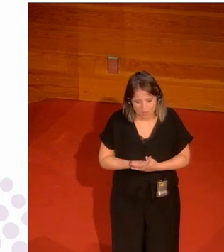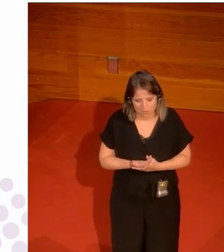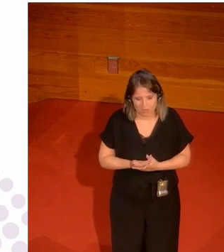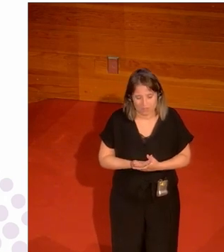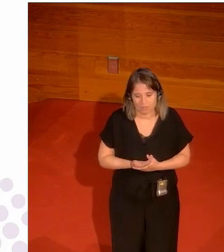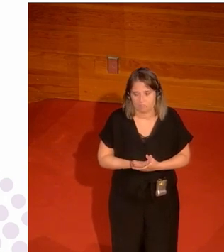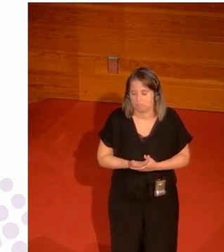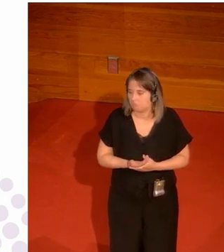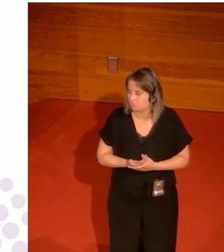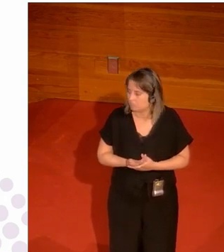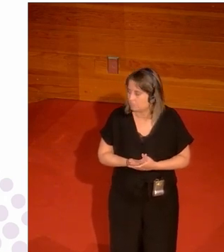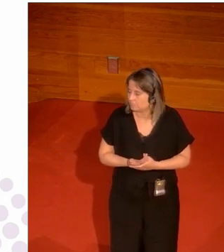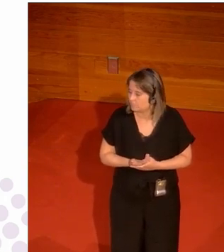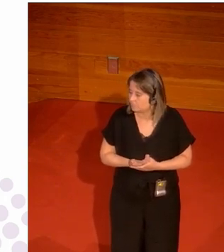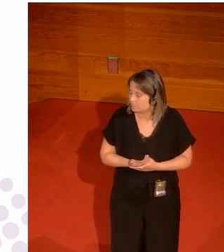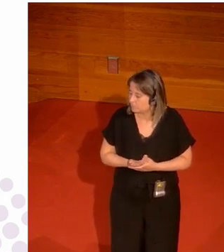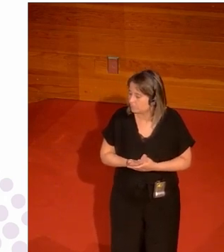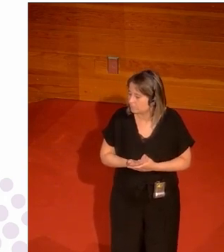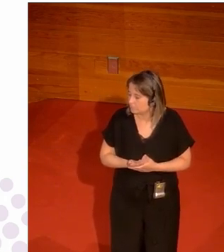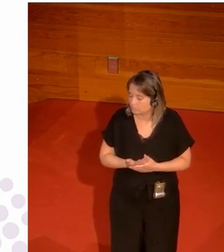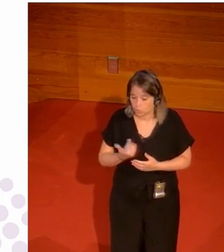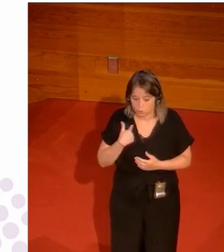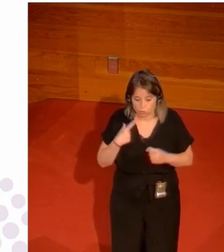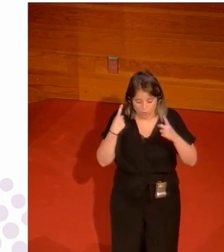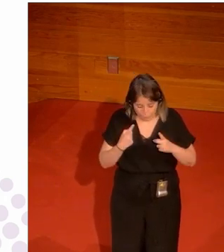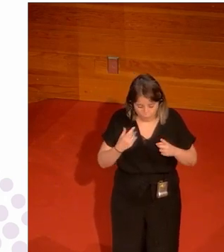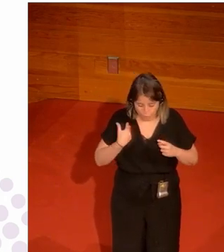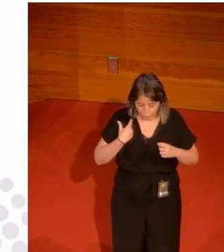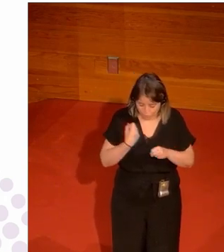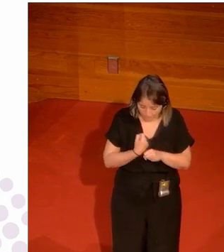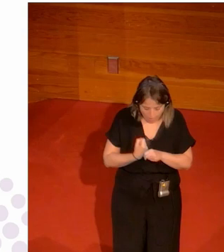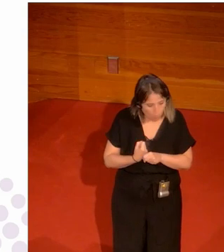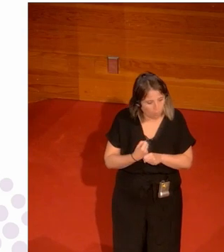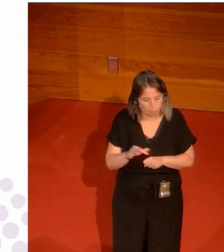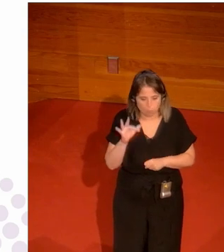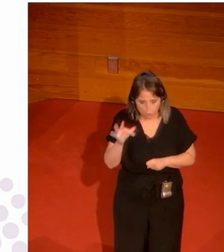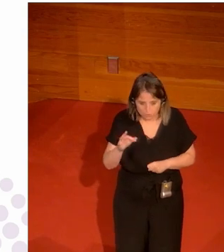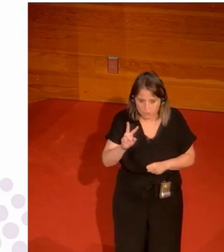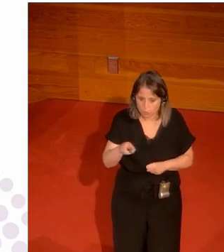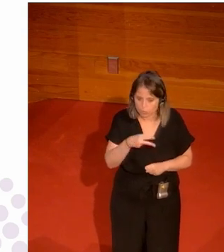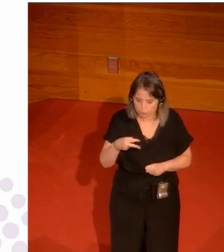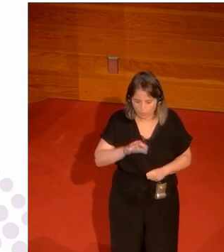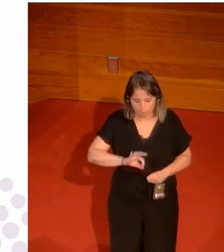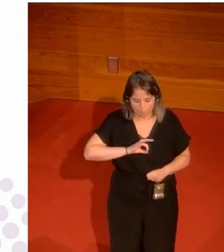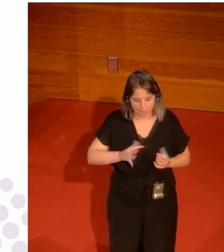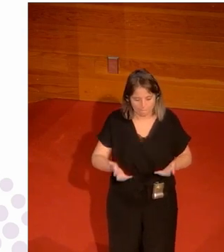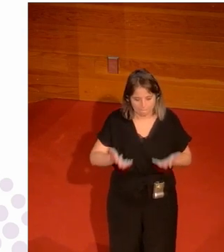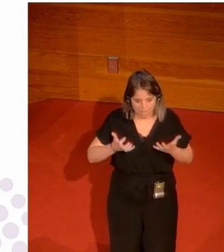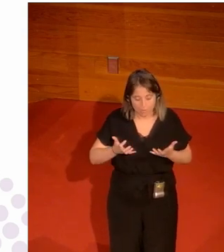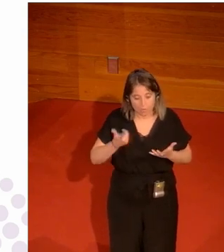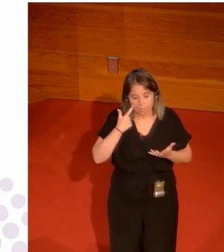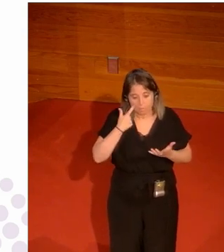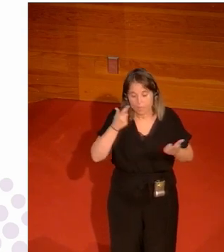y cuestionas que tu esfuerzo tu trabajo ha sido bueno ha tenido recompensa pero que los